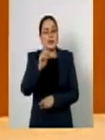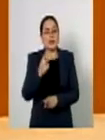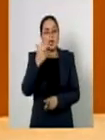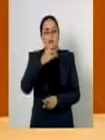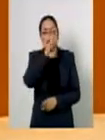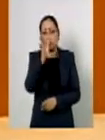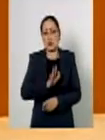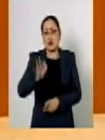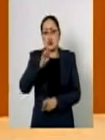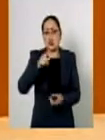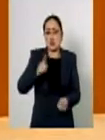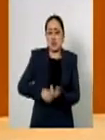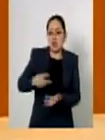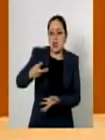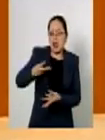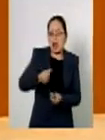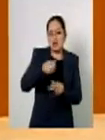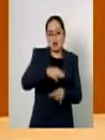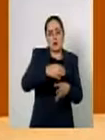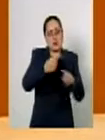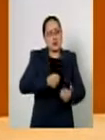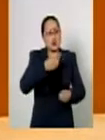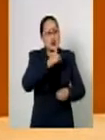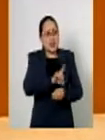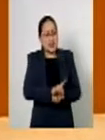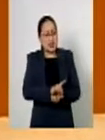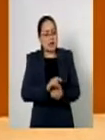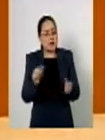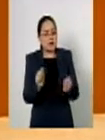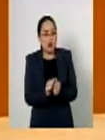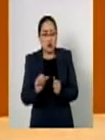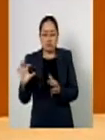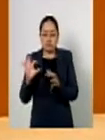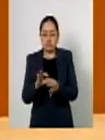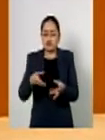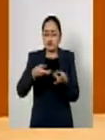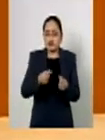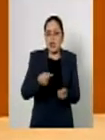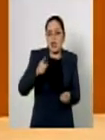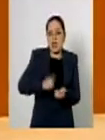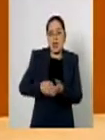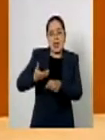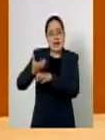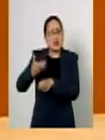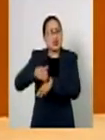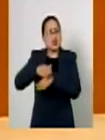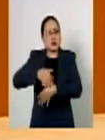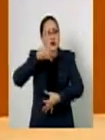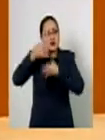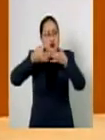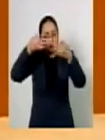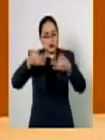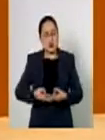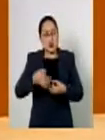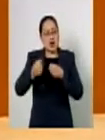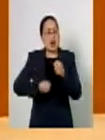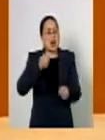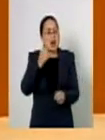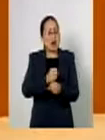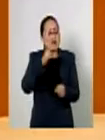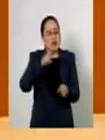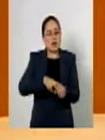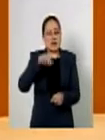% del gasto en seguridad con el dinero gastado por los estados en publicidad oficial en 2016